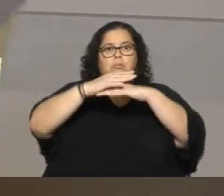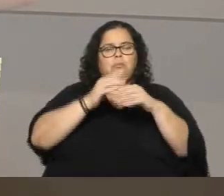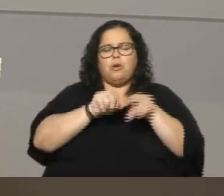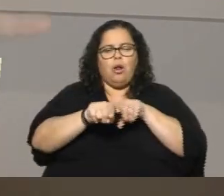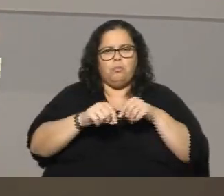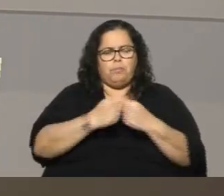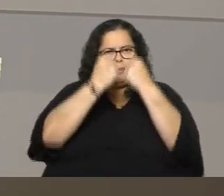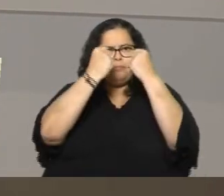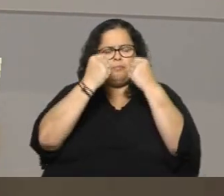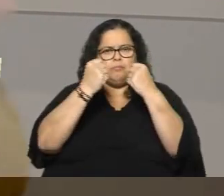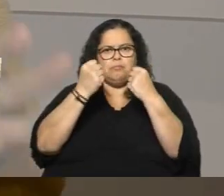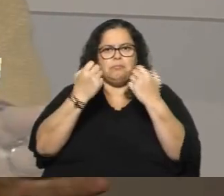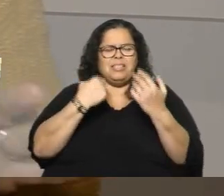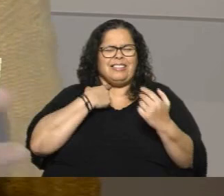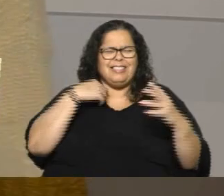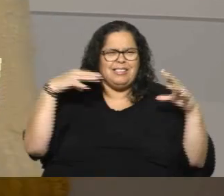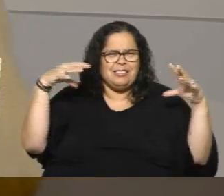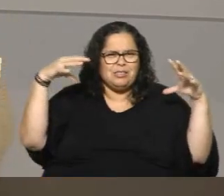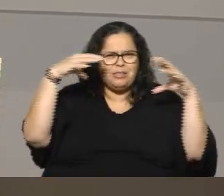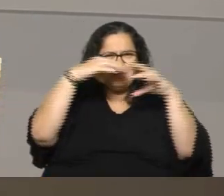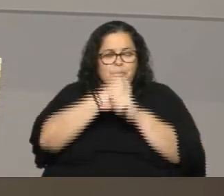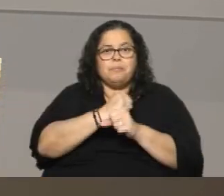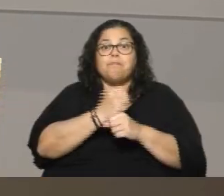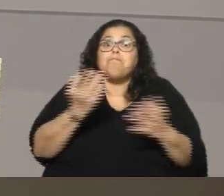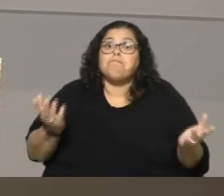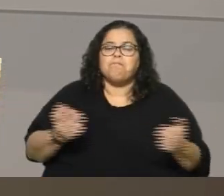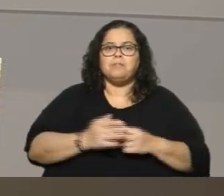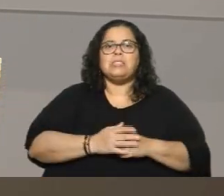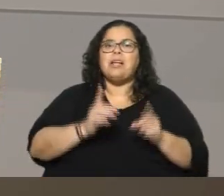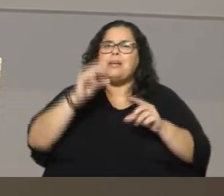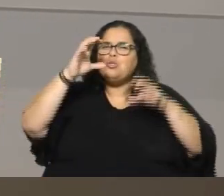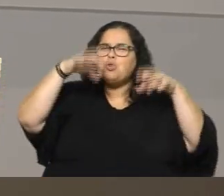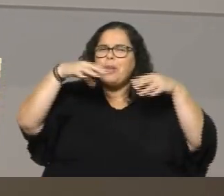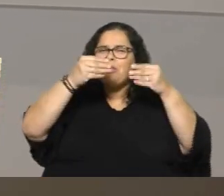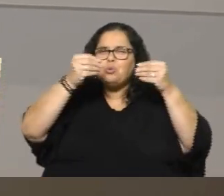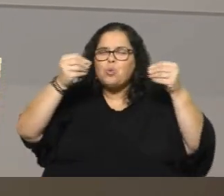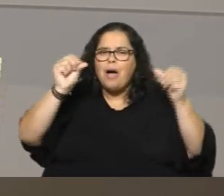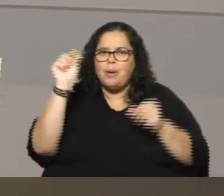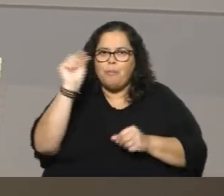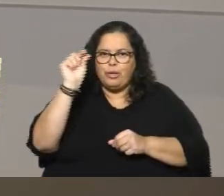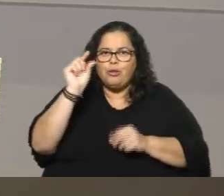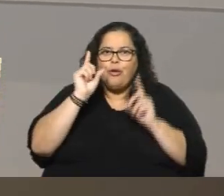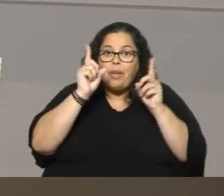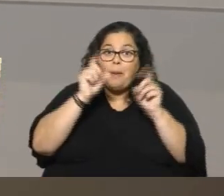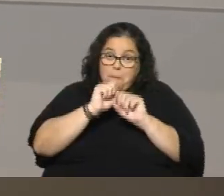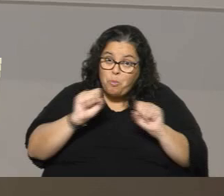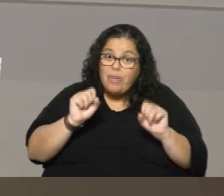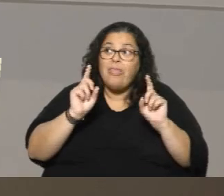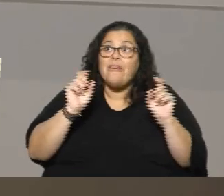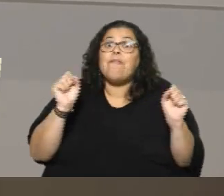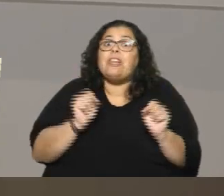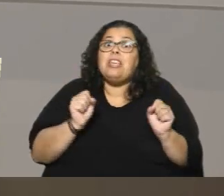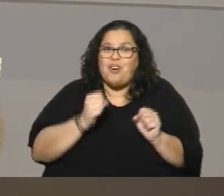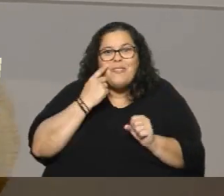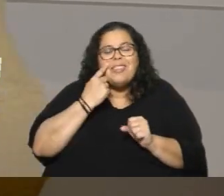también de vuelta con unas nubes negras que, Dios mío, parece... Y estuvo llovinando un poquito, así que puede llovinar de frío, según